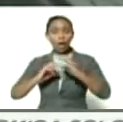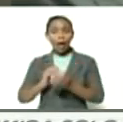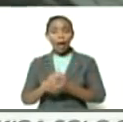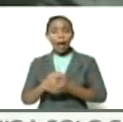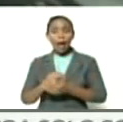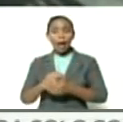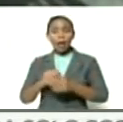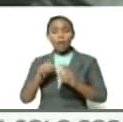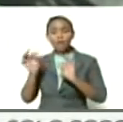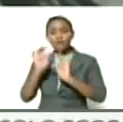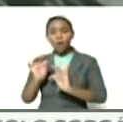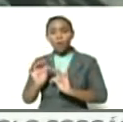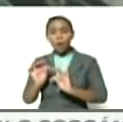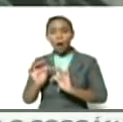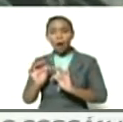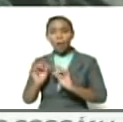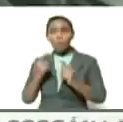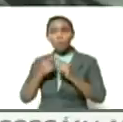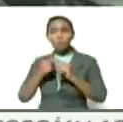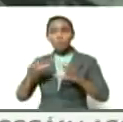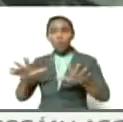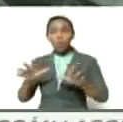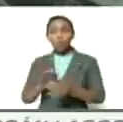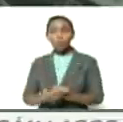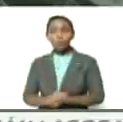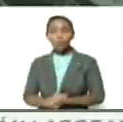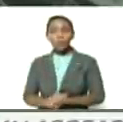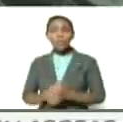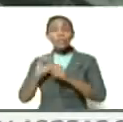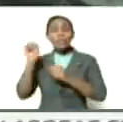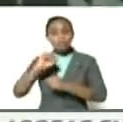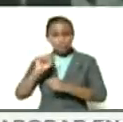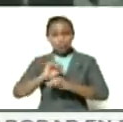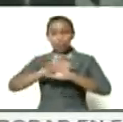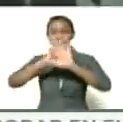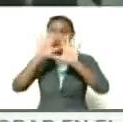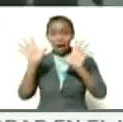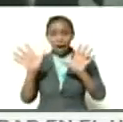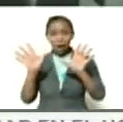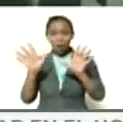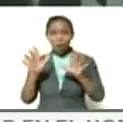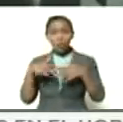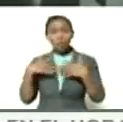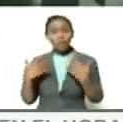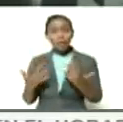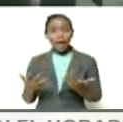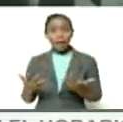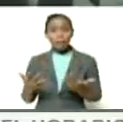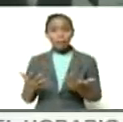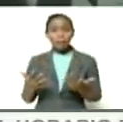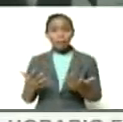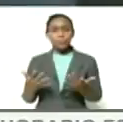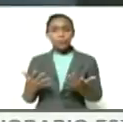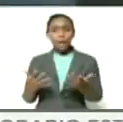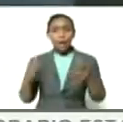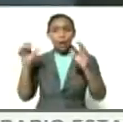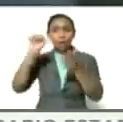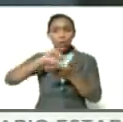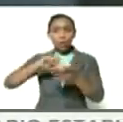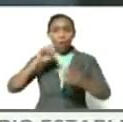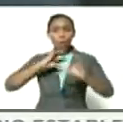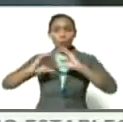alternativos multiplataformas si estamos convencidos presidente que los medios de